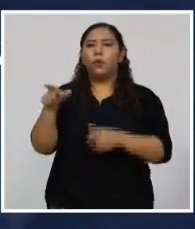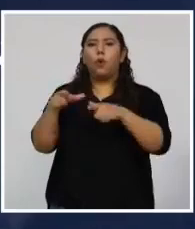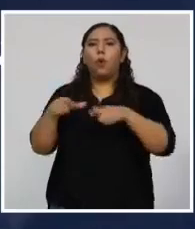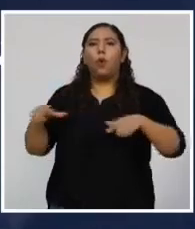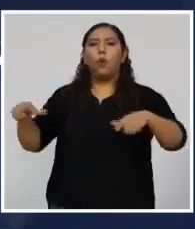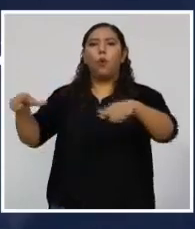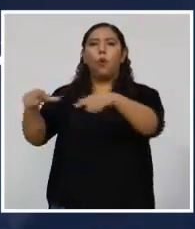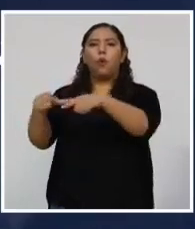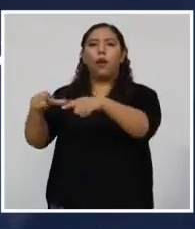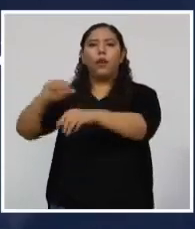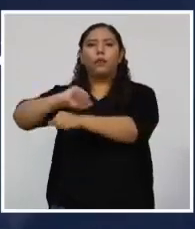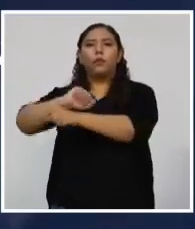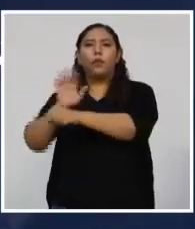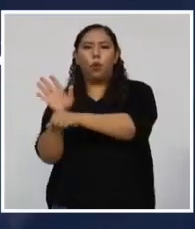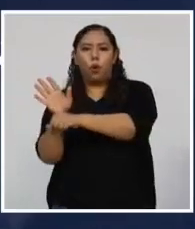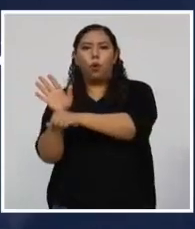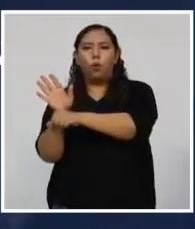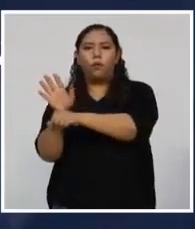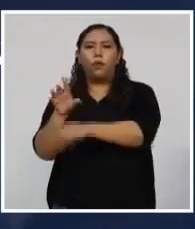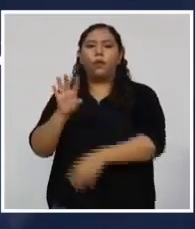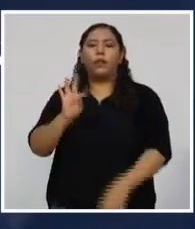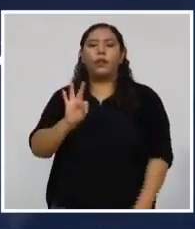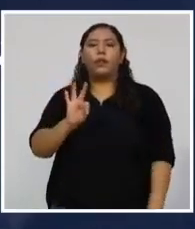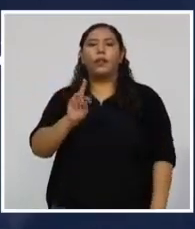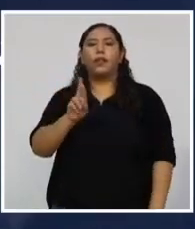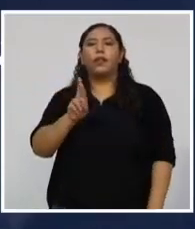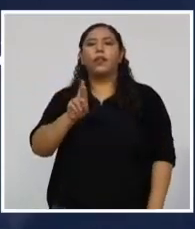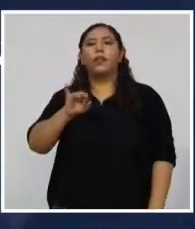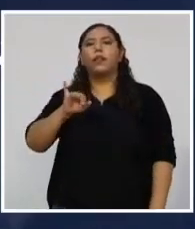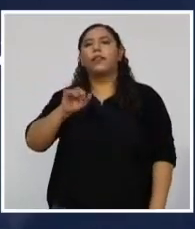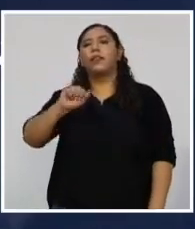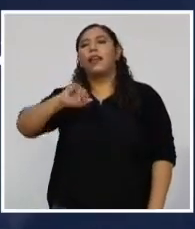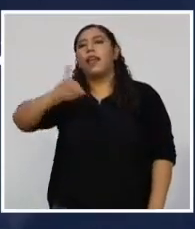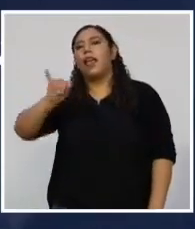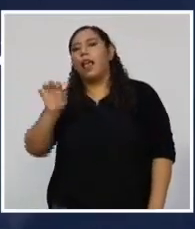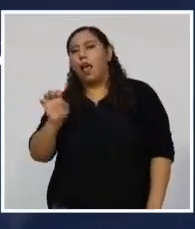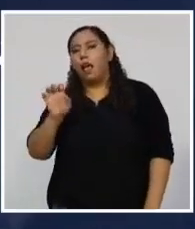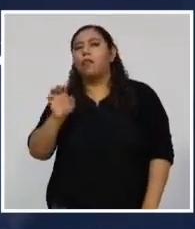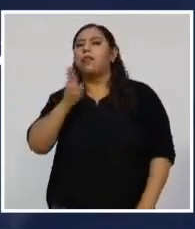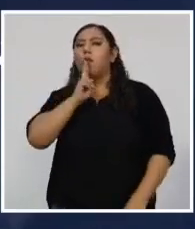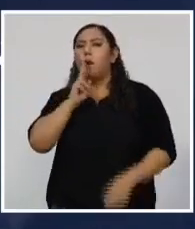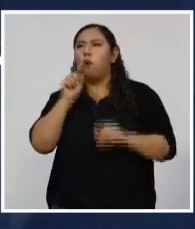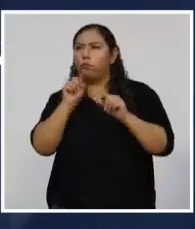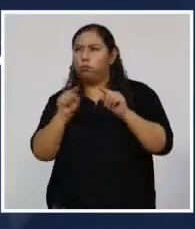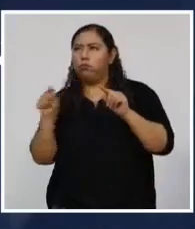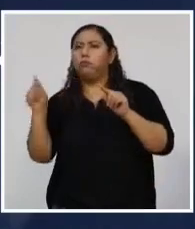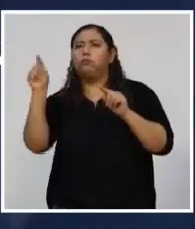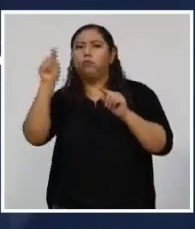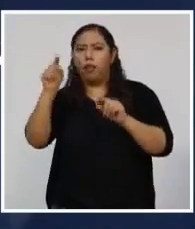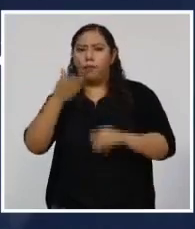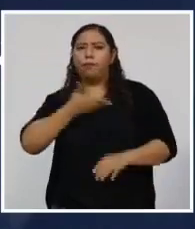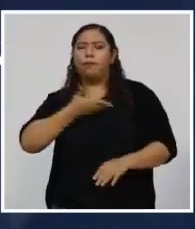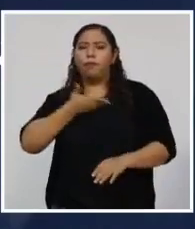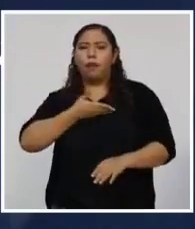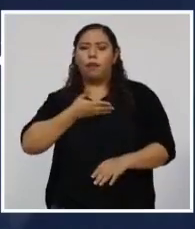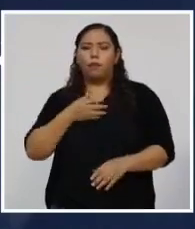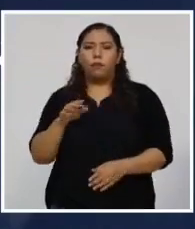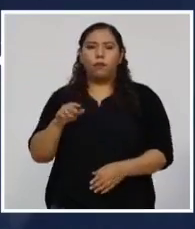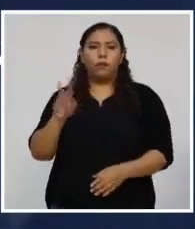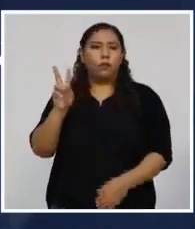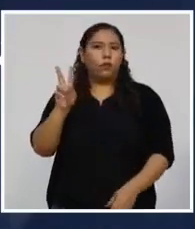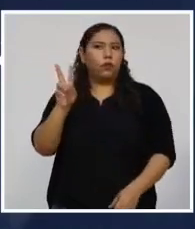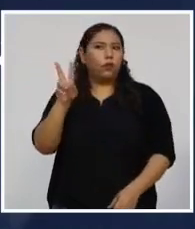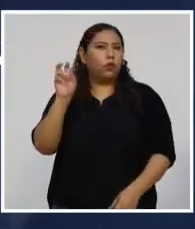encuentran en prácticamente todo el país, tenemos un informe, se han atendido cerca de 290 mil